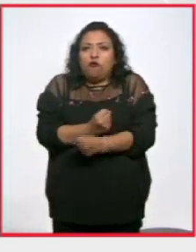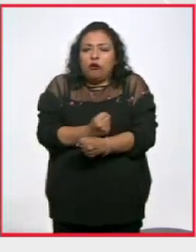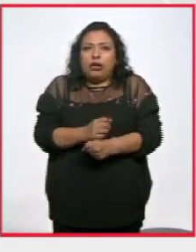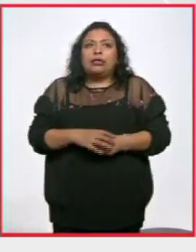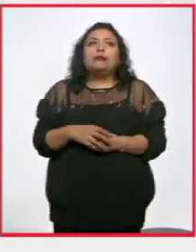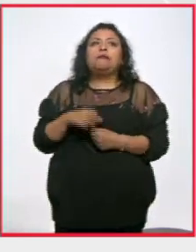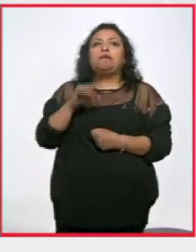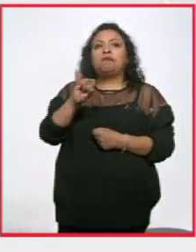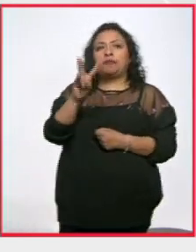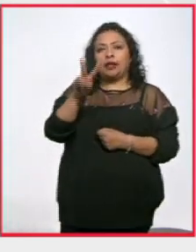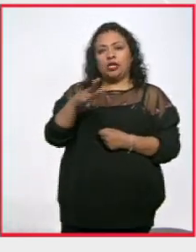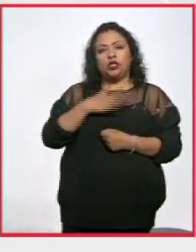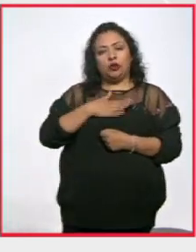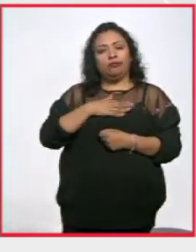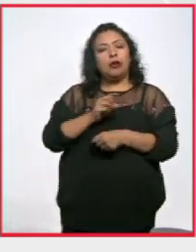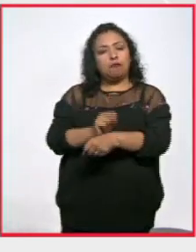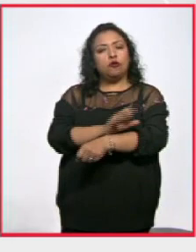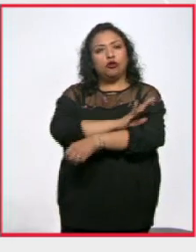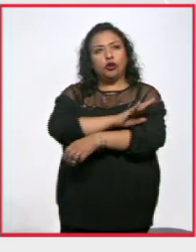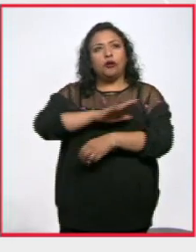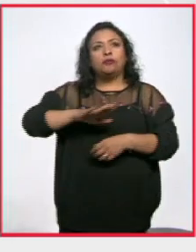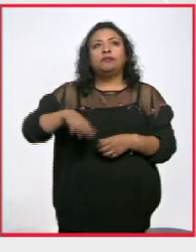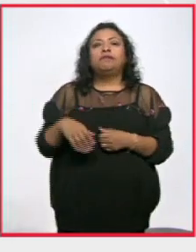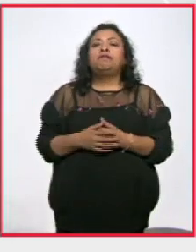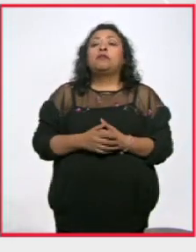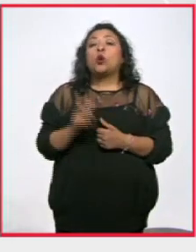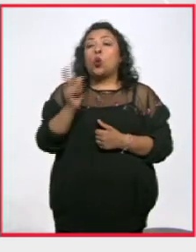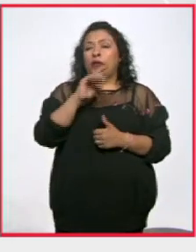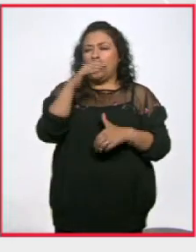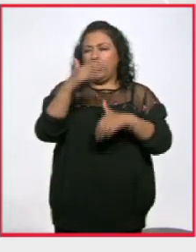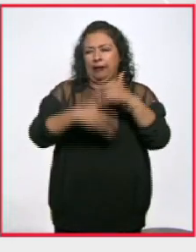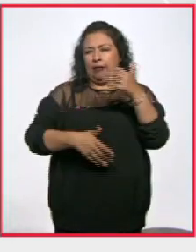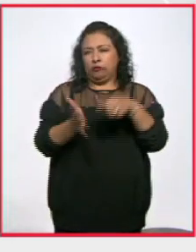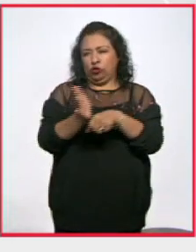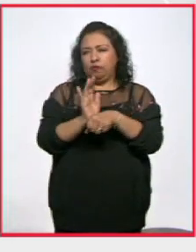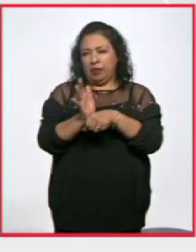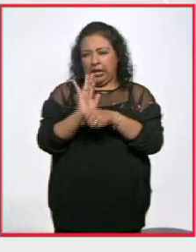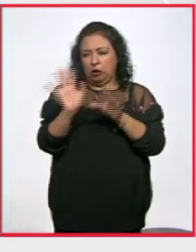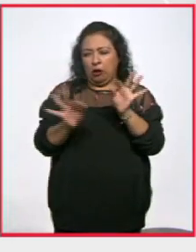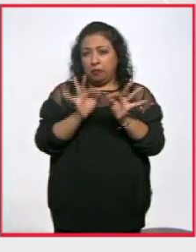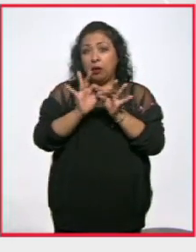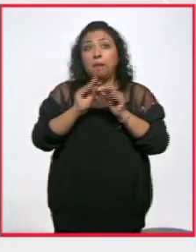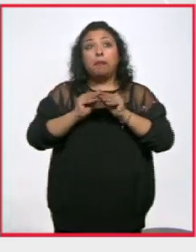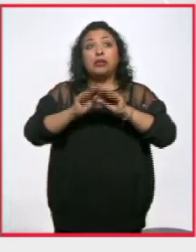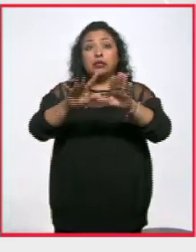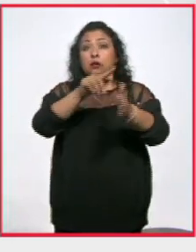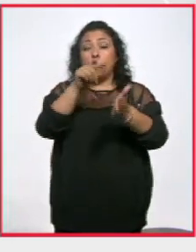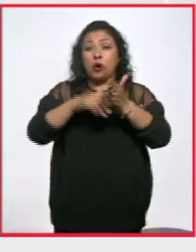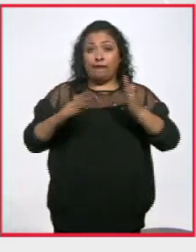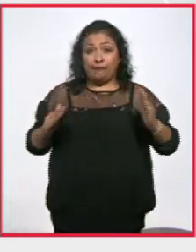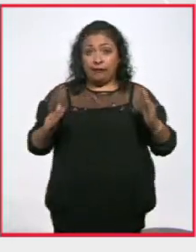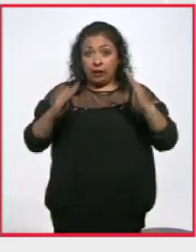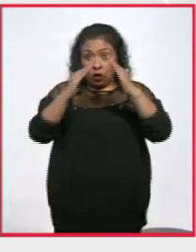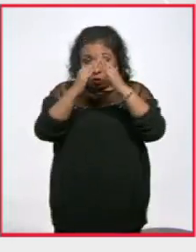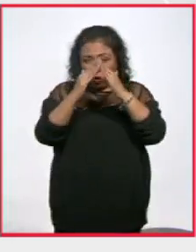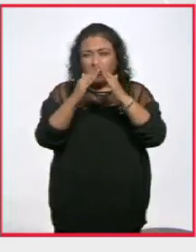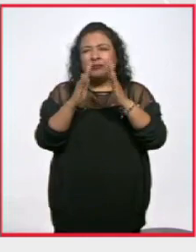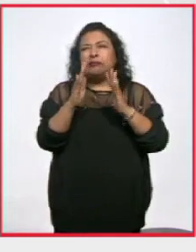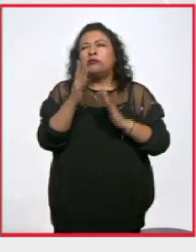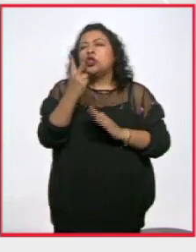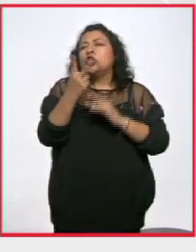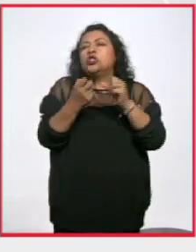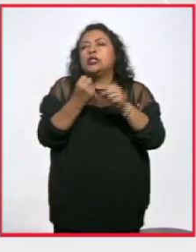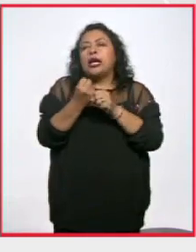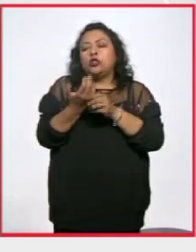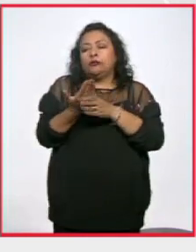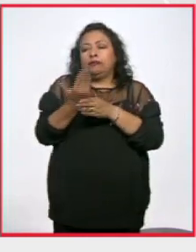Sí, pues me siento muy emocionado y como mencionas cuando terminamos la película y la presentamos en Tlatelolco teníamos apenas dos